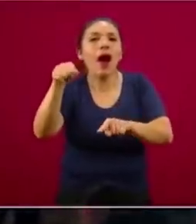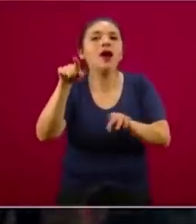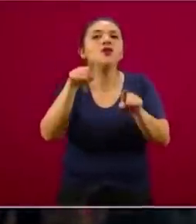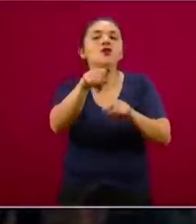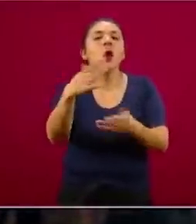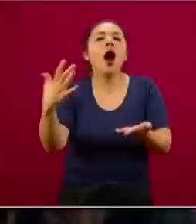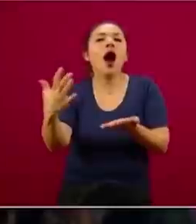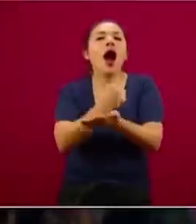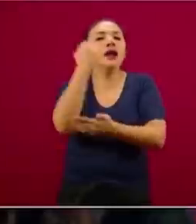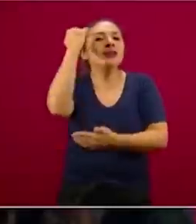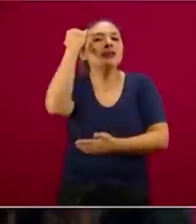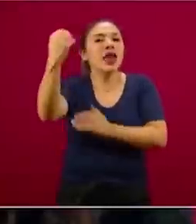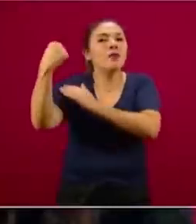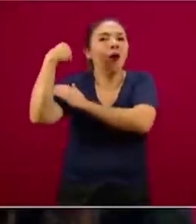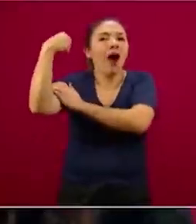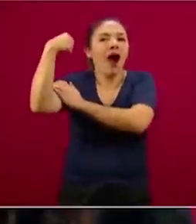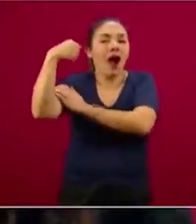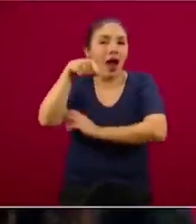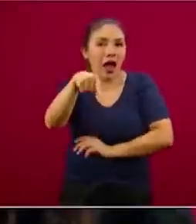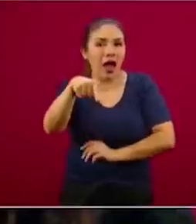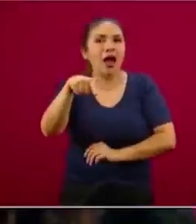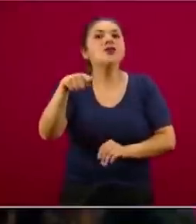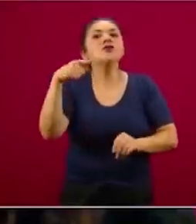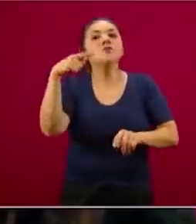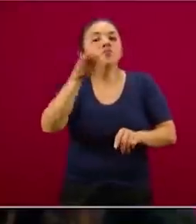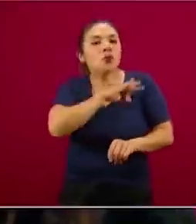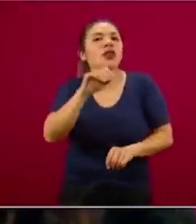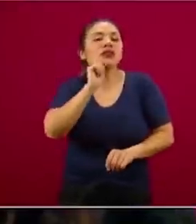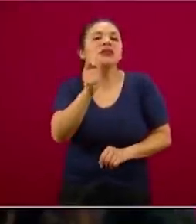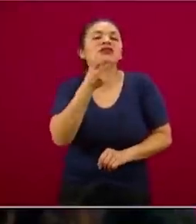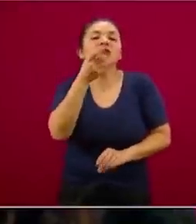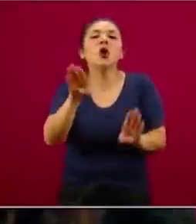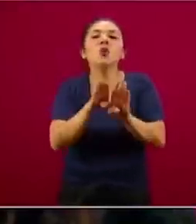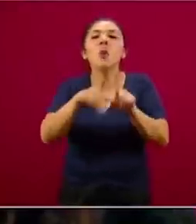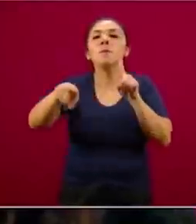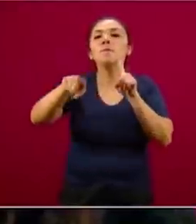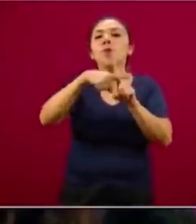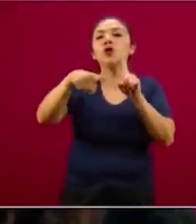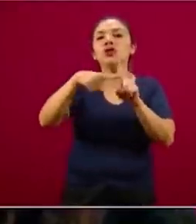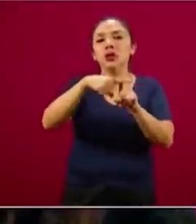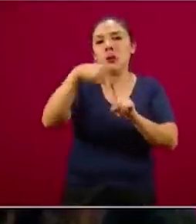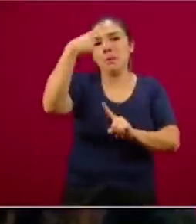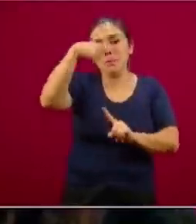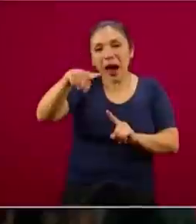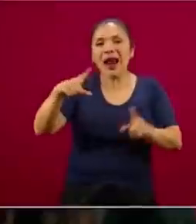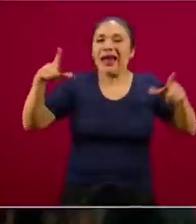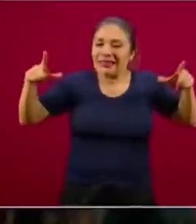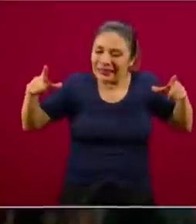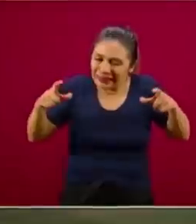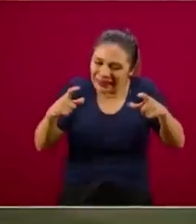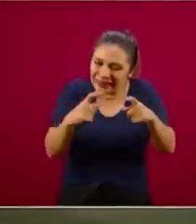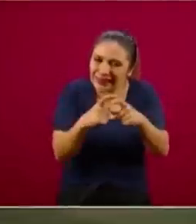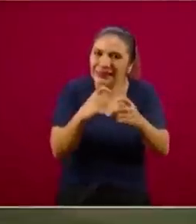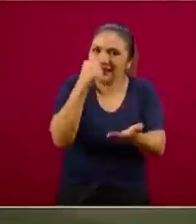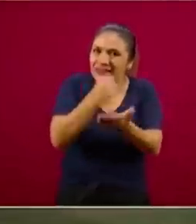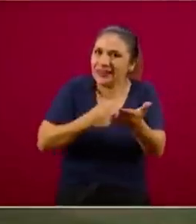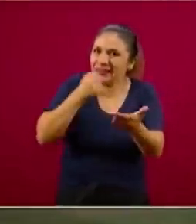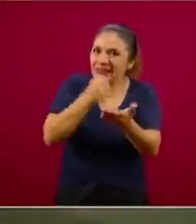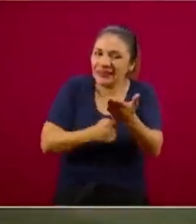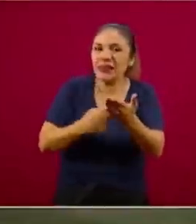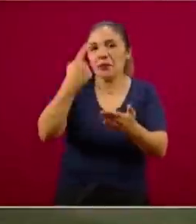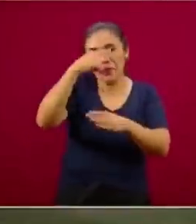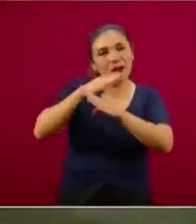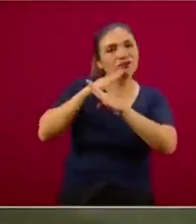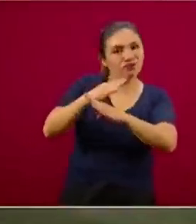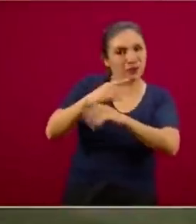se puede considerar un impacto positivo de las medidas de mitigación y en su momento también las de